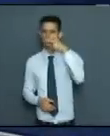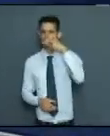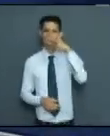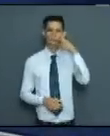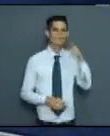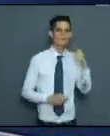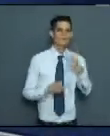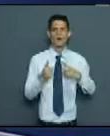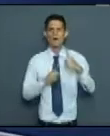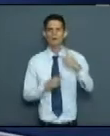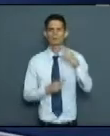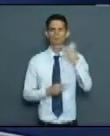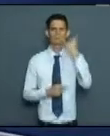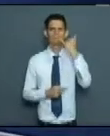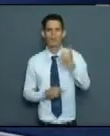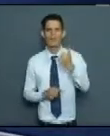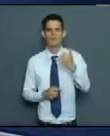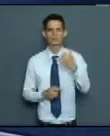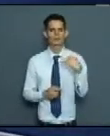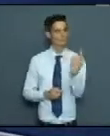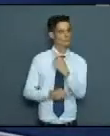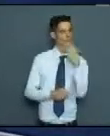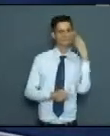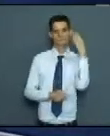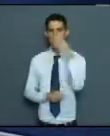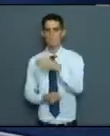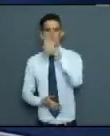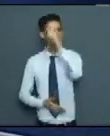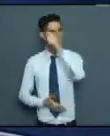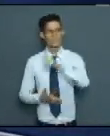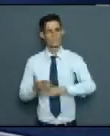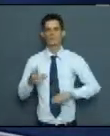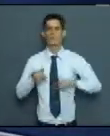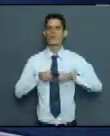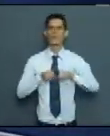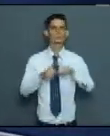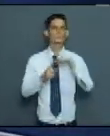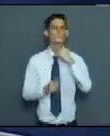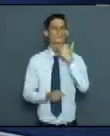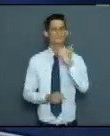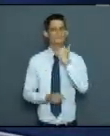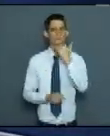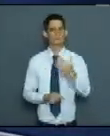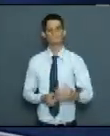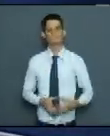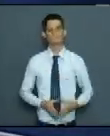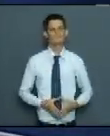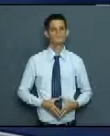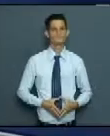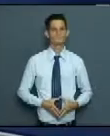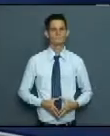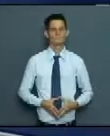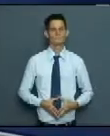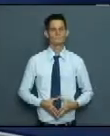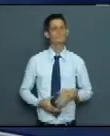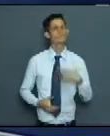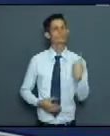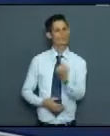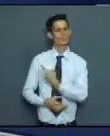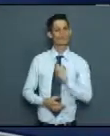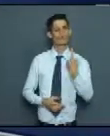llaman una llamada, ahí nosotros enfrentamos de conjunto con la PNR. ¿Me entiendes? Casi siempre vamos